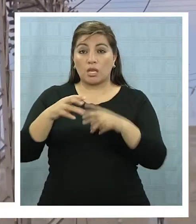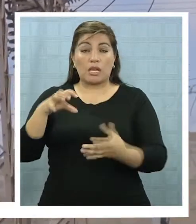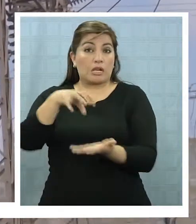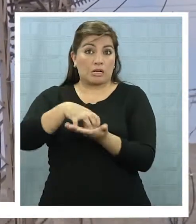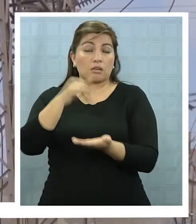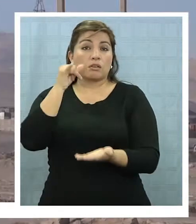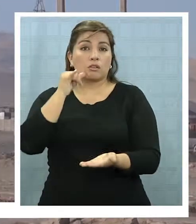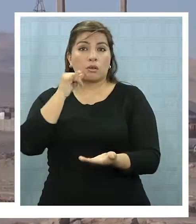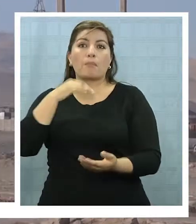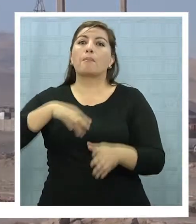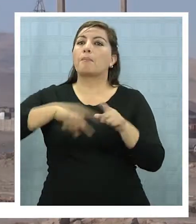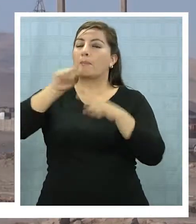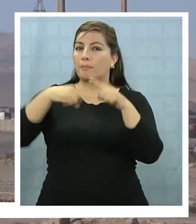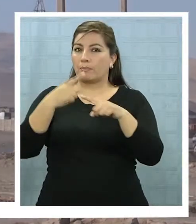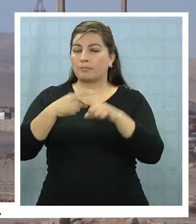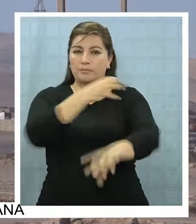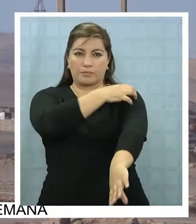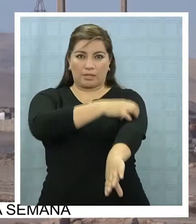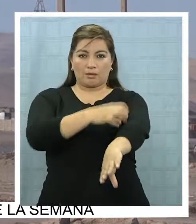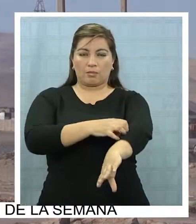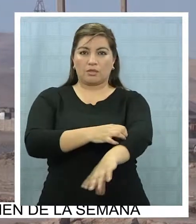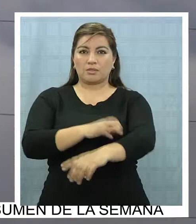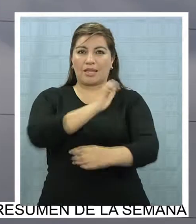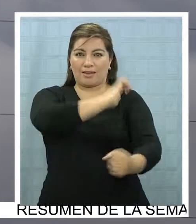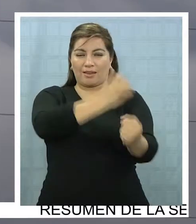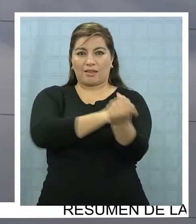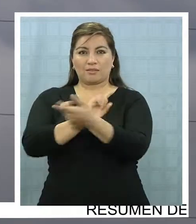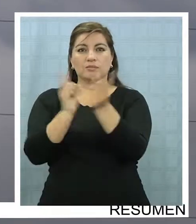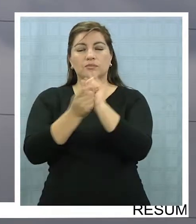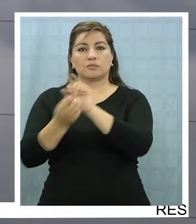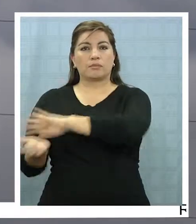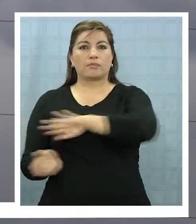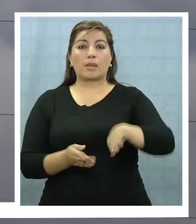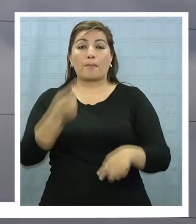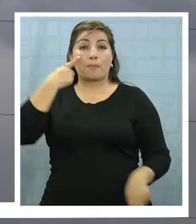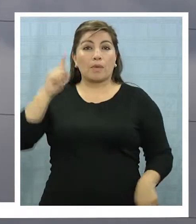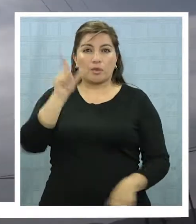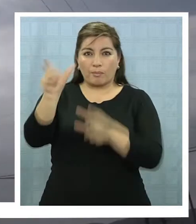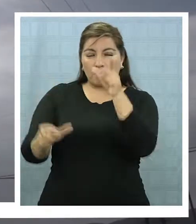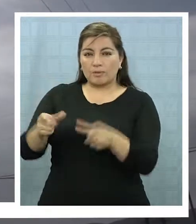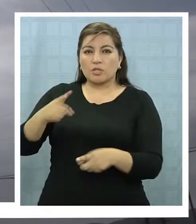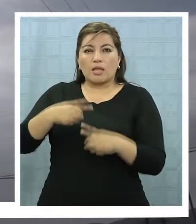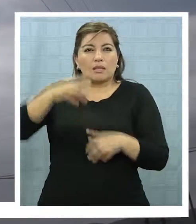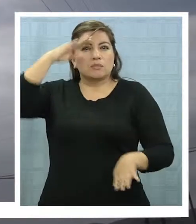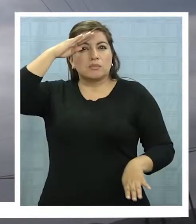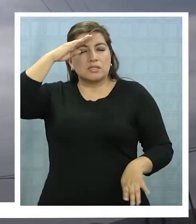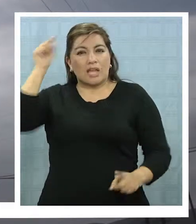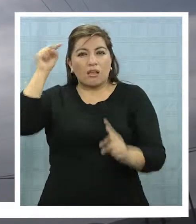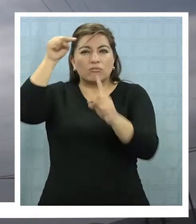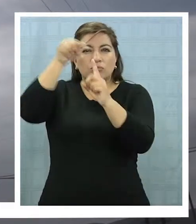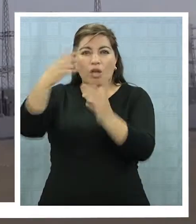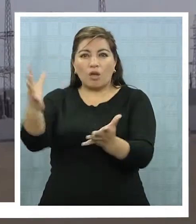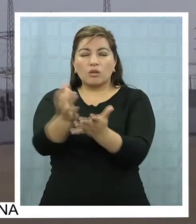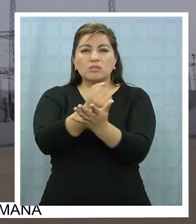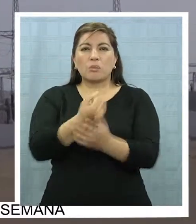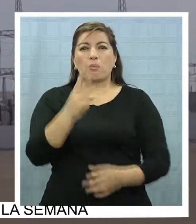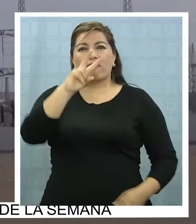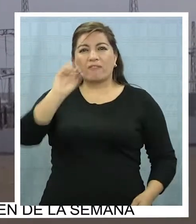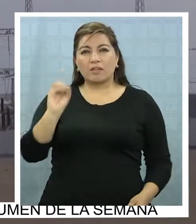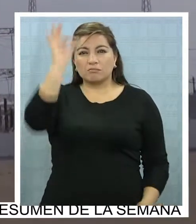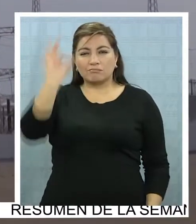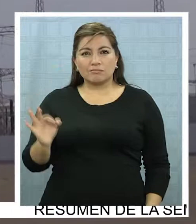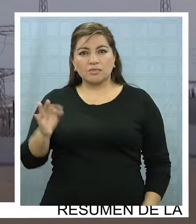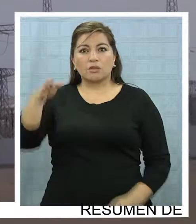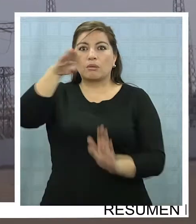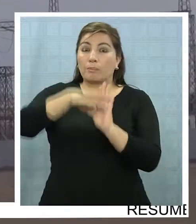sino que del país, a través de esta energía renovable. Sin embargo, para los expertos en energía, llegar al objetivo de conseguir 20% de